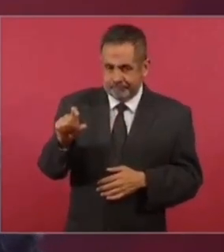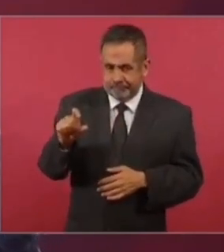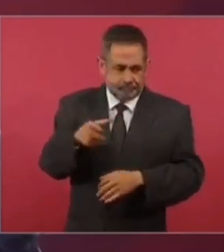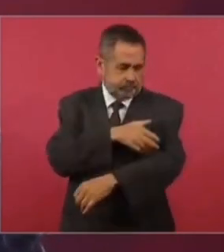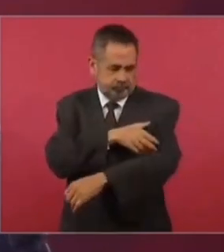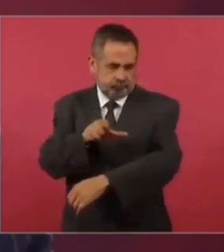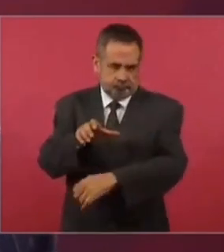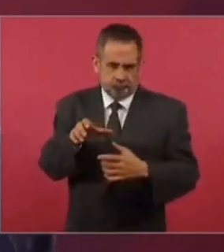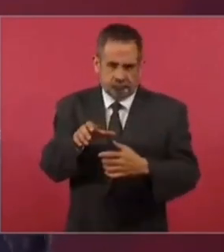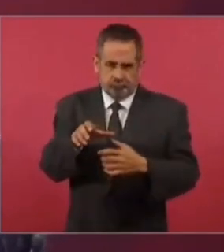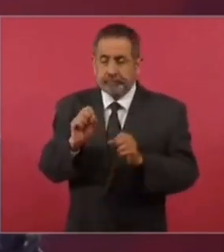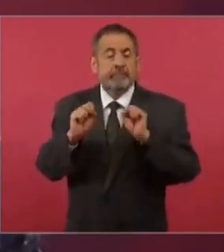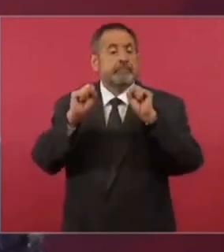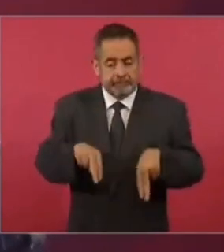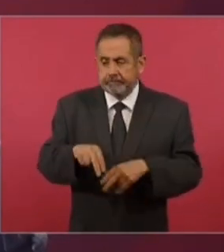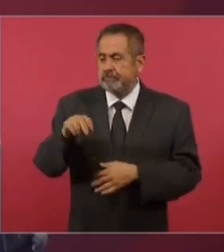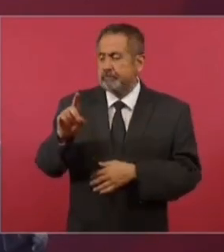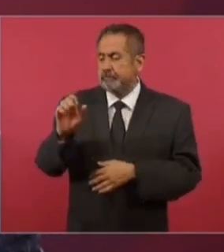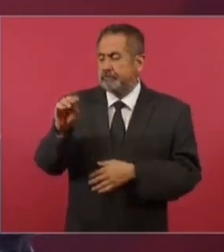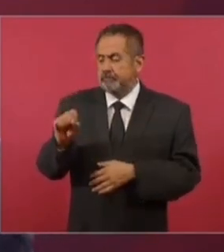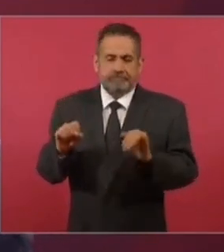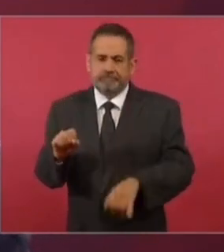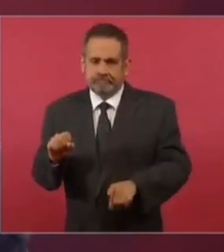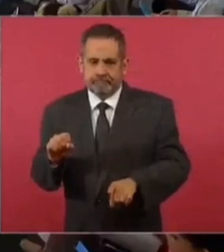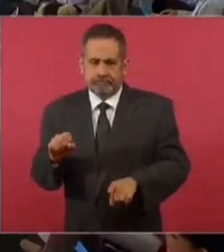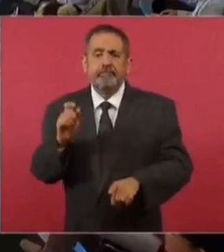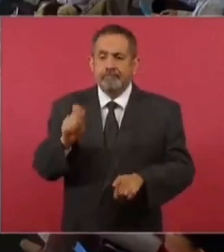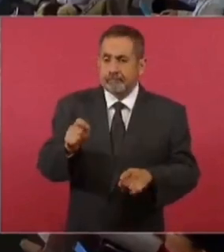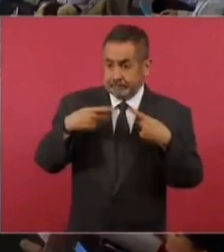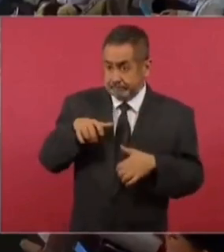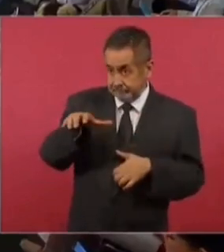poder, sin demos, sin pueblo.